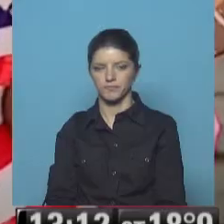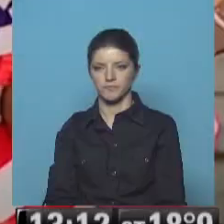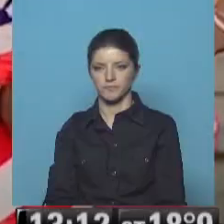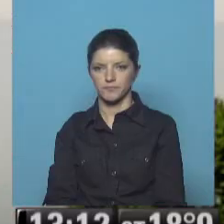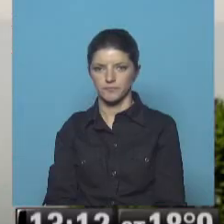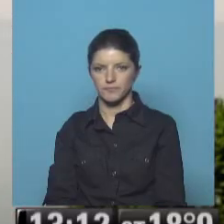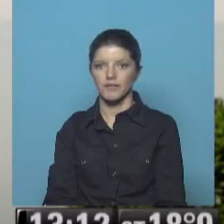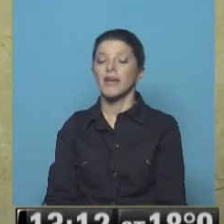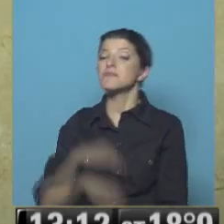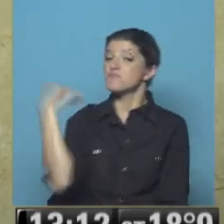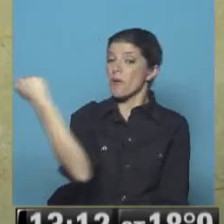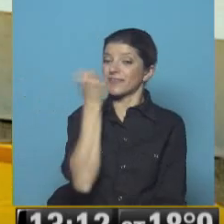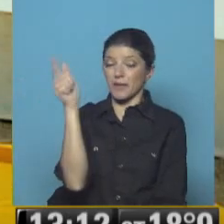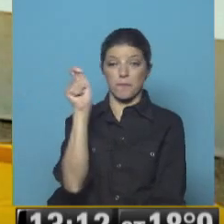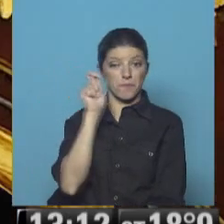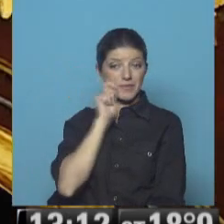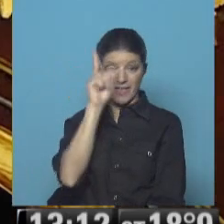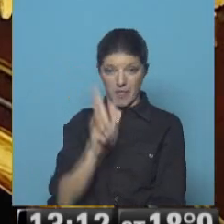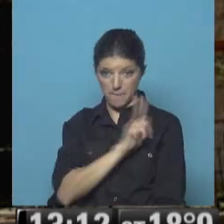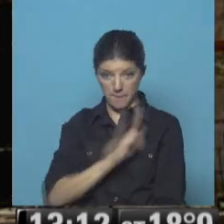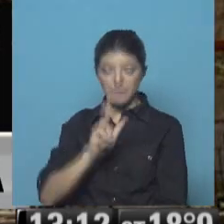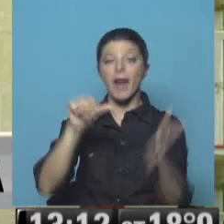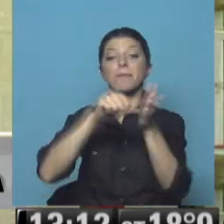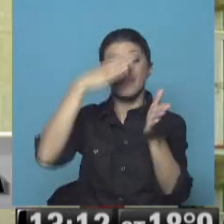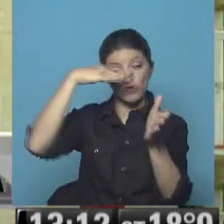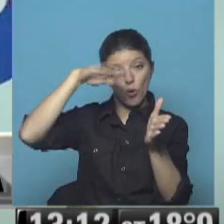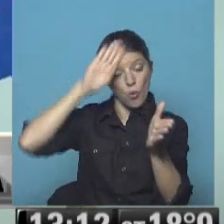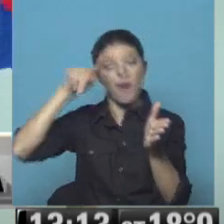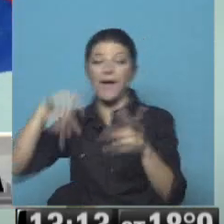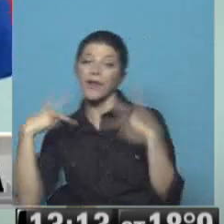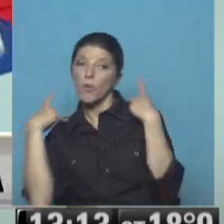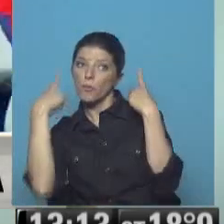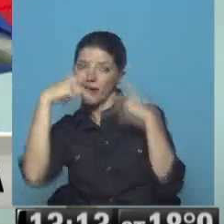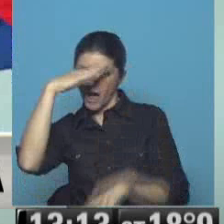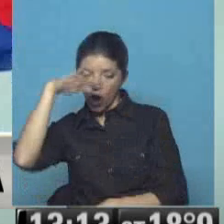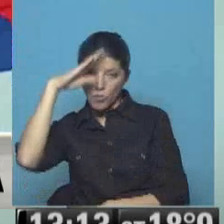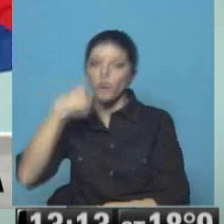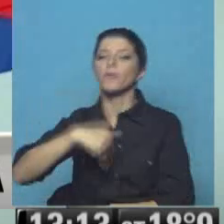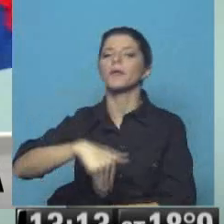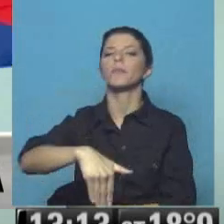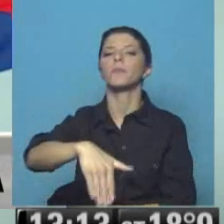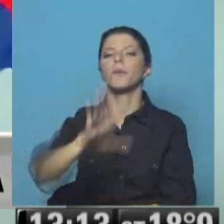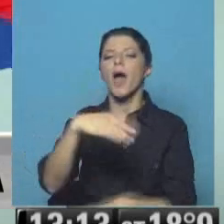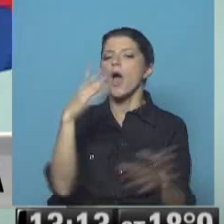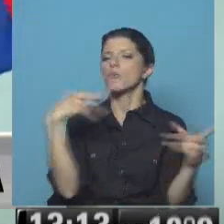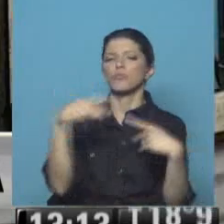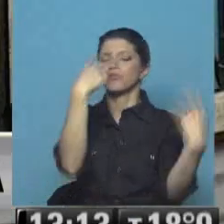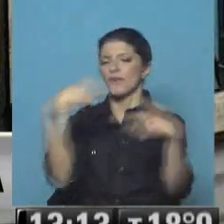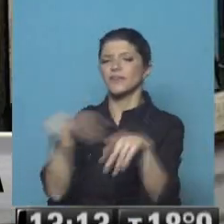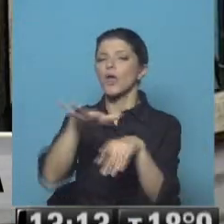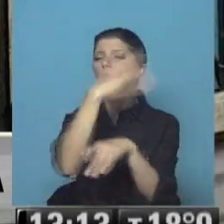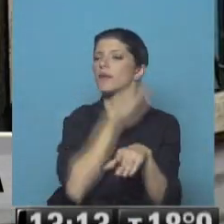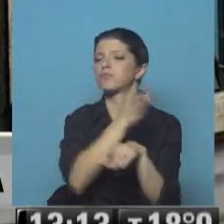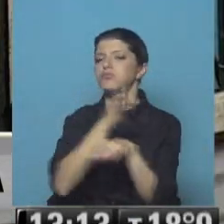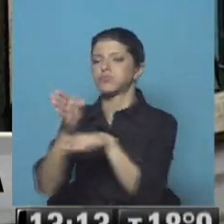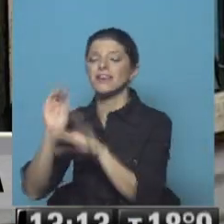histórica visita del Papa a Cuba el Montífice viaja hacia la isla donde desplegará una intensa agenda en varias ciudades y